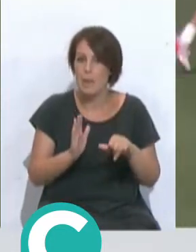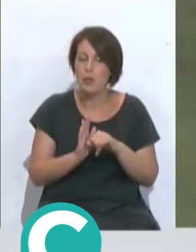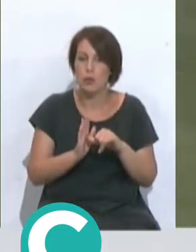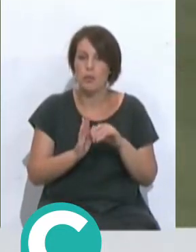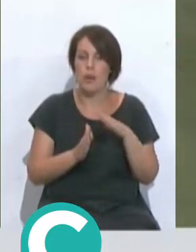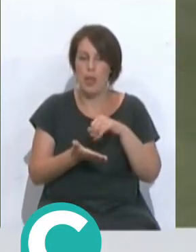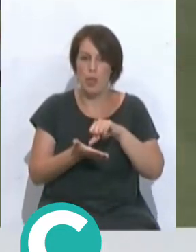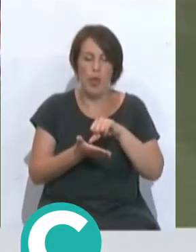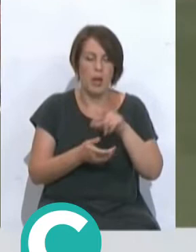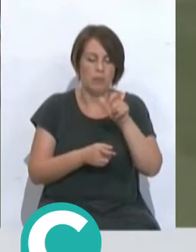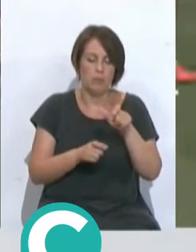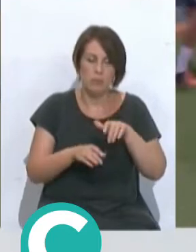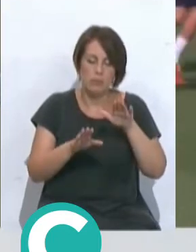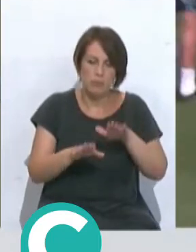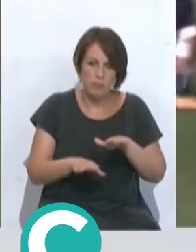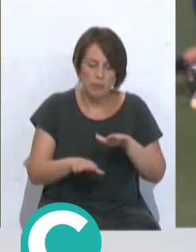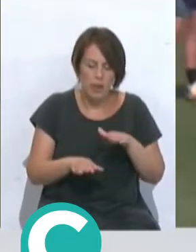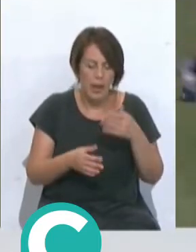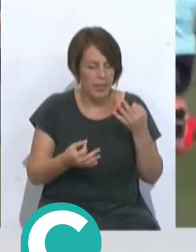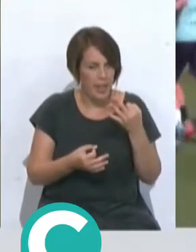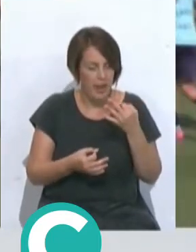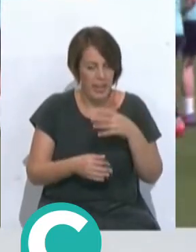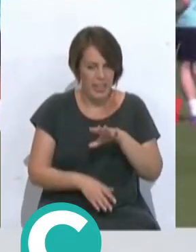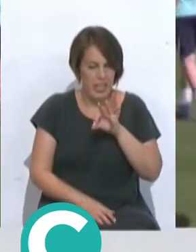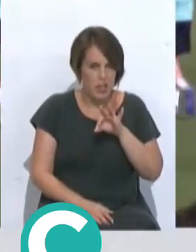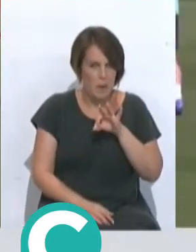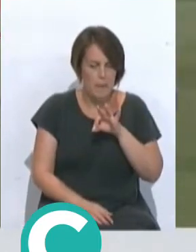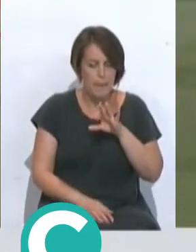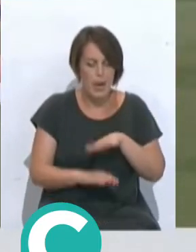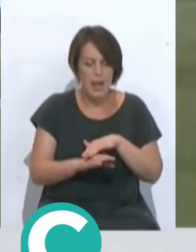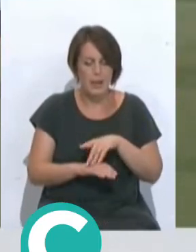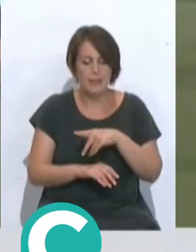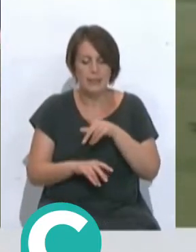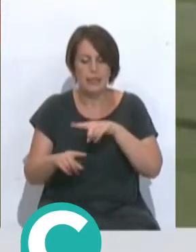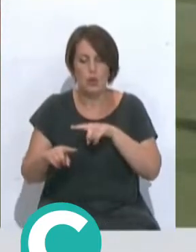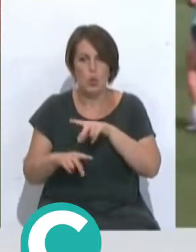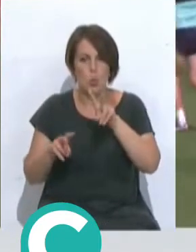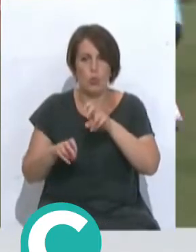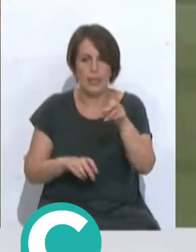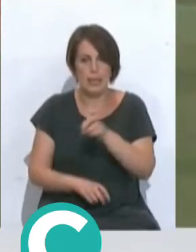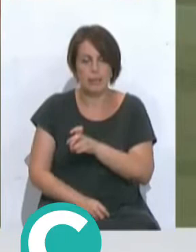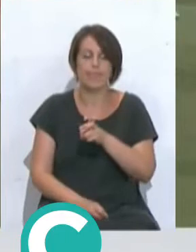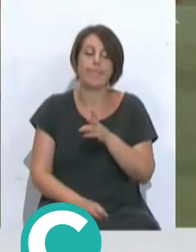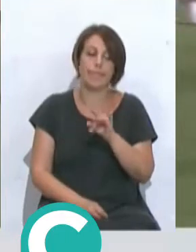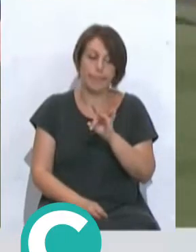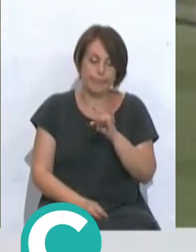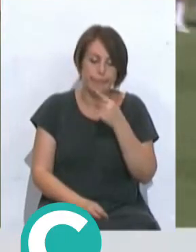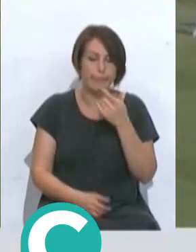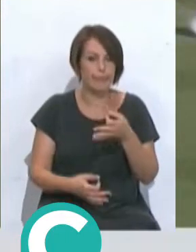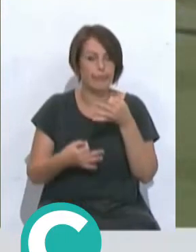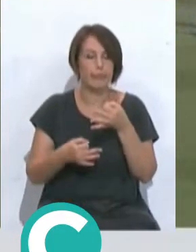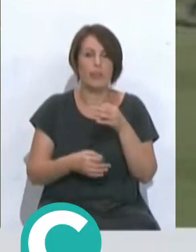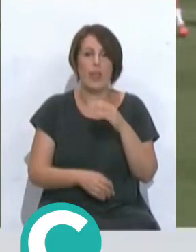a la ciudad y a los aficionados y tuvo que producirse esa decisión para que llegara finalmente Sergio. Sí, es cierto, yo siempre lo he dicho. Creo que